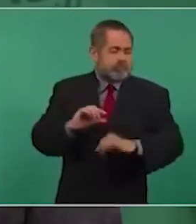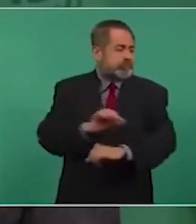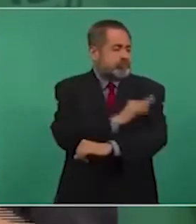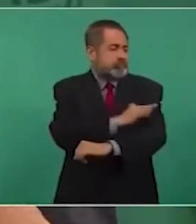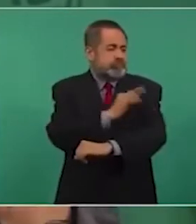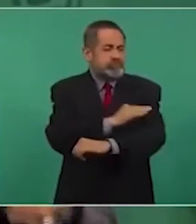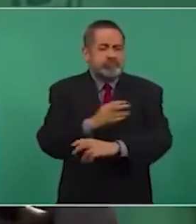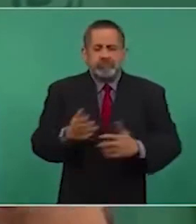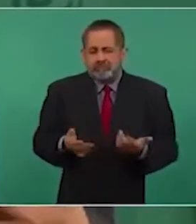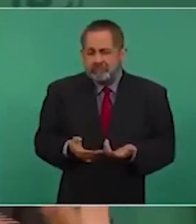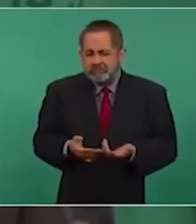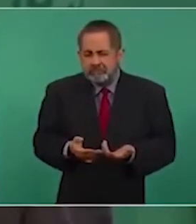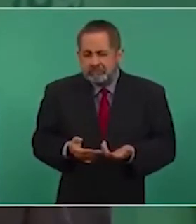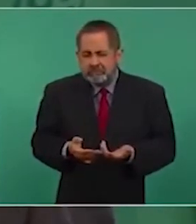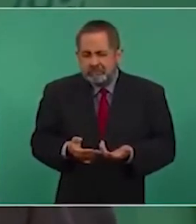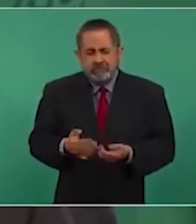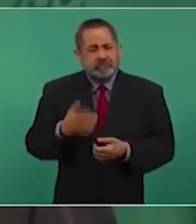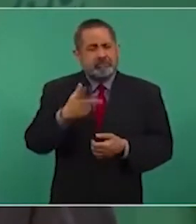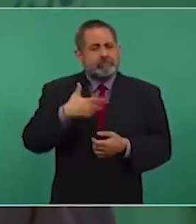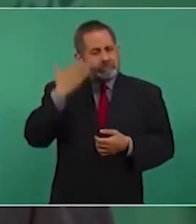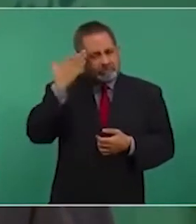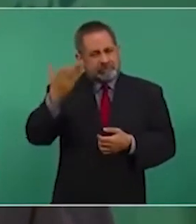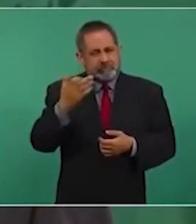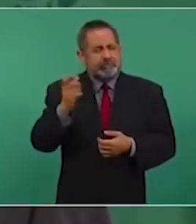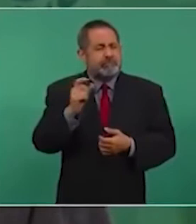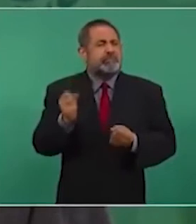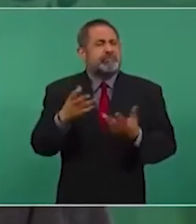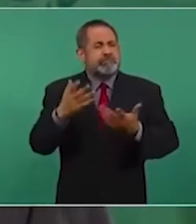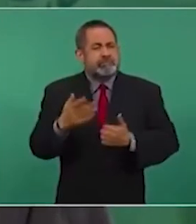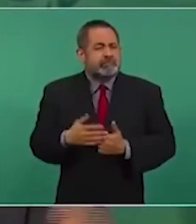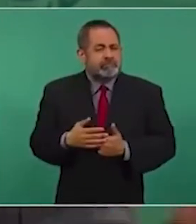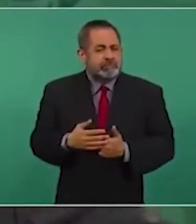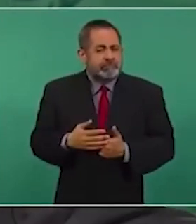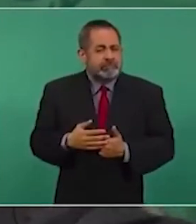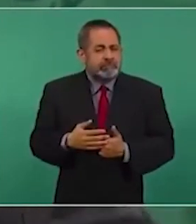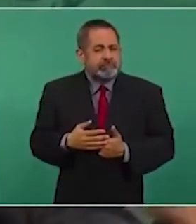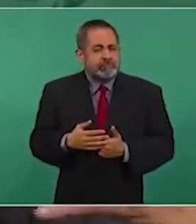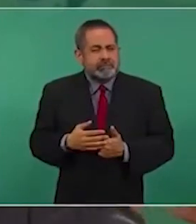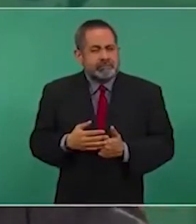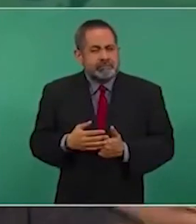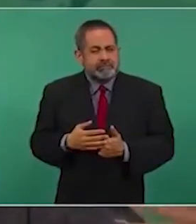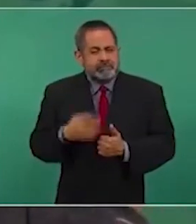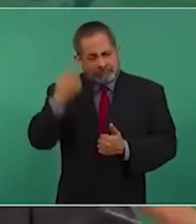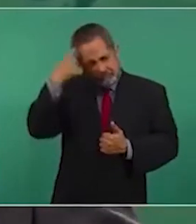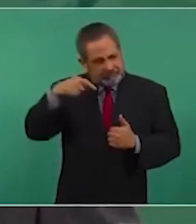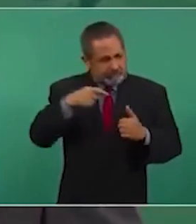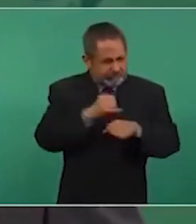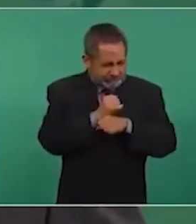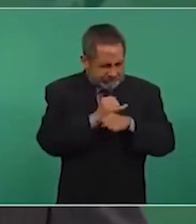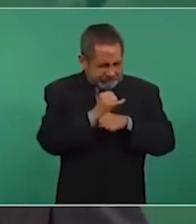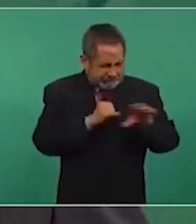¿Y cuánto tiempo lleva reunir los datos